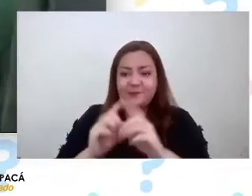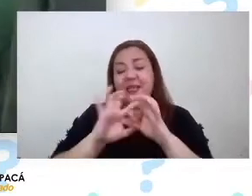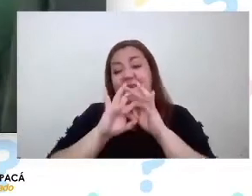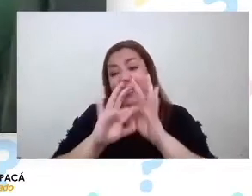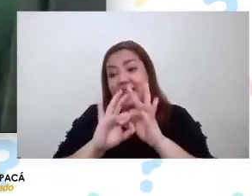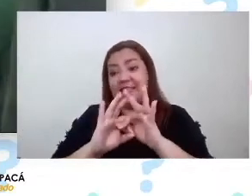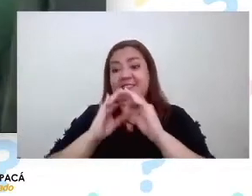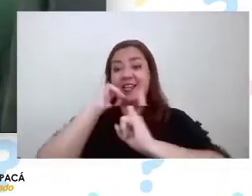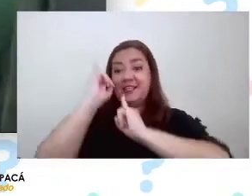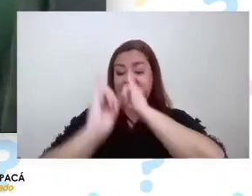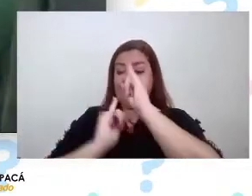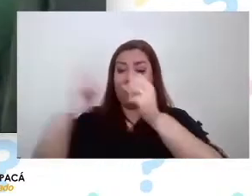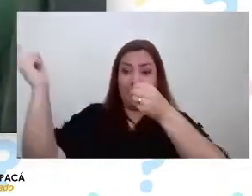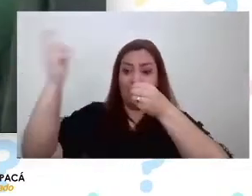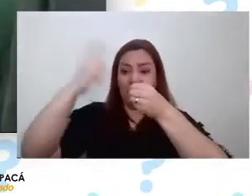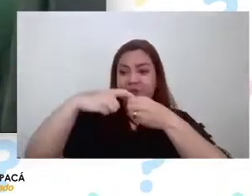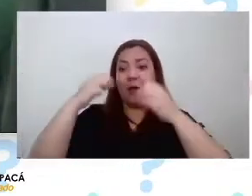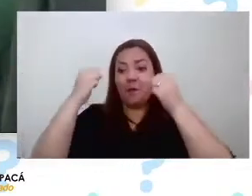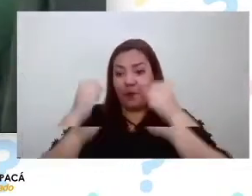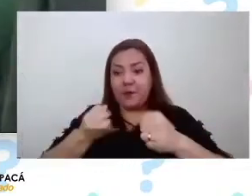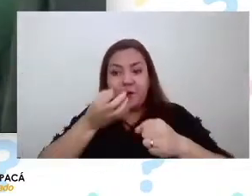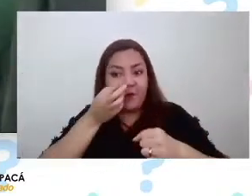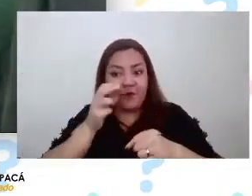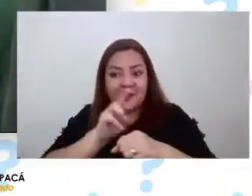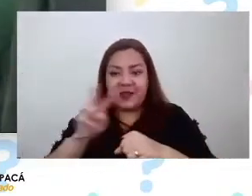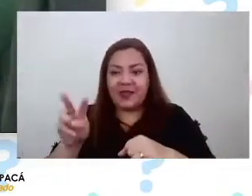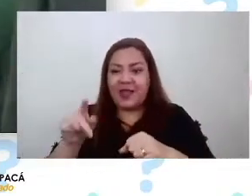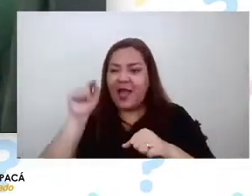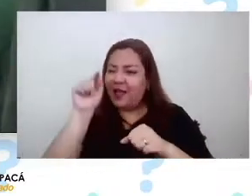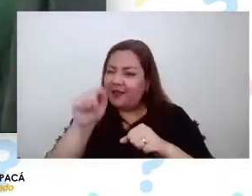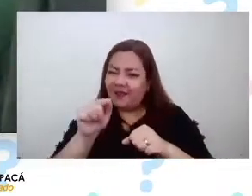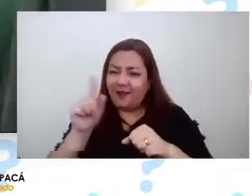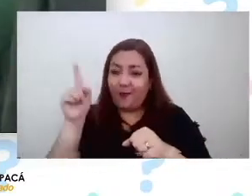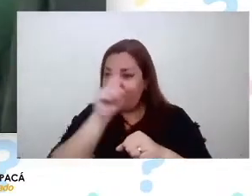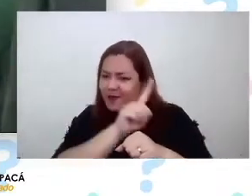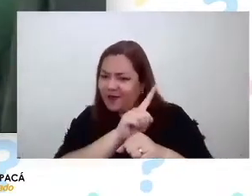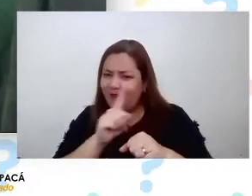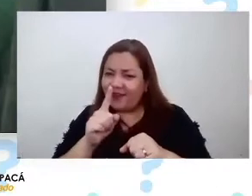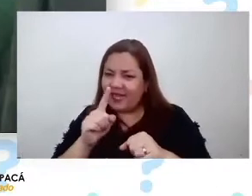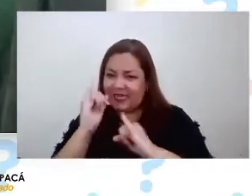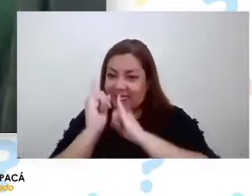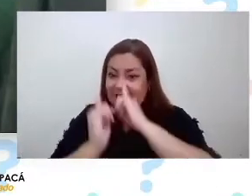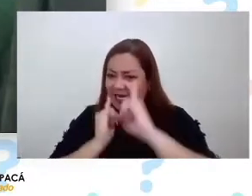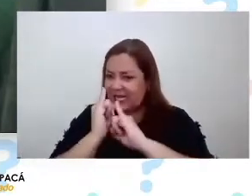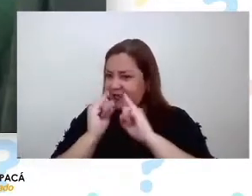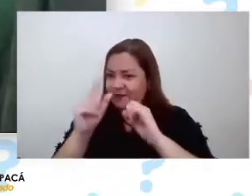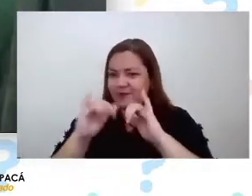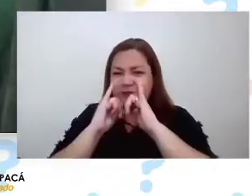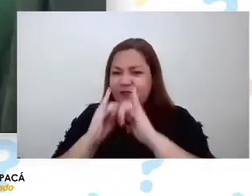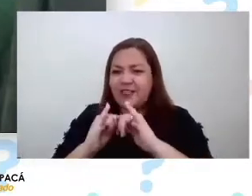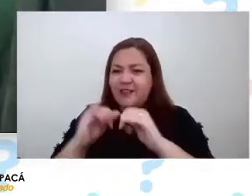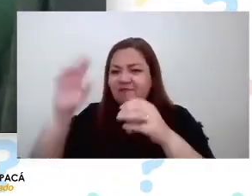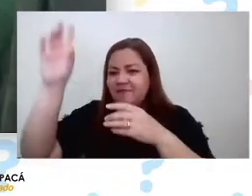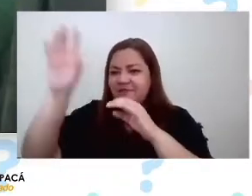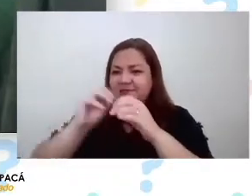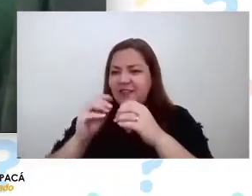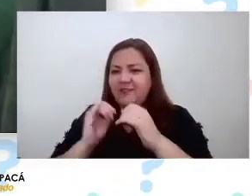el internet la podemos ver ¿qué tan complejo es el internet? ¿hay como un dato Constanza? ¿ustedes cómo lo hacen?